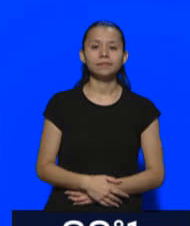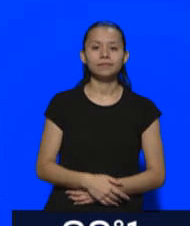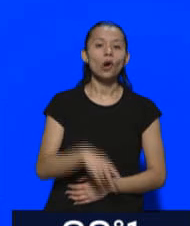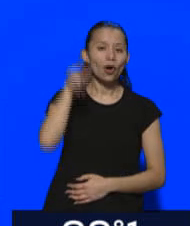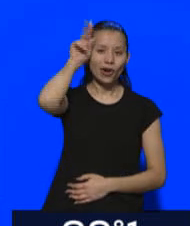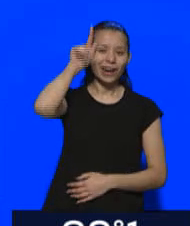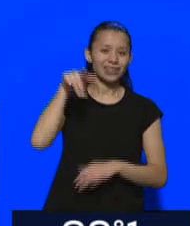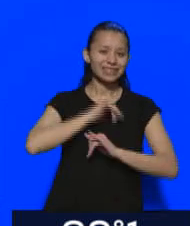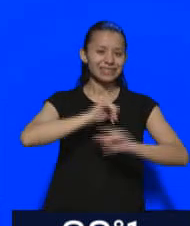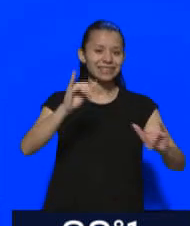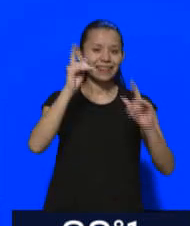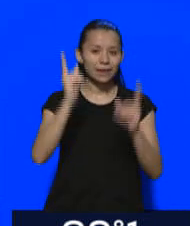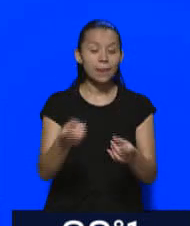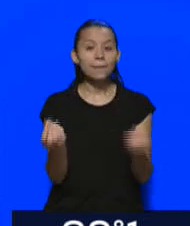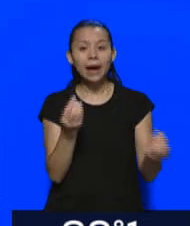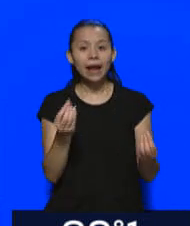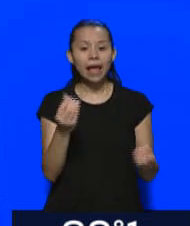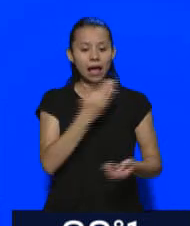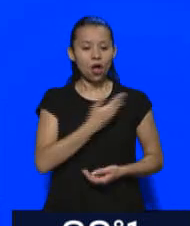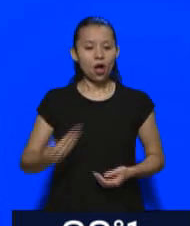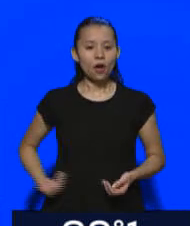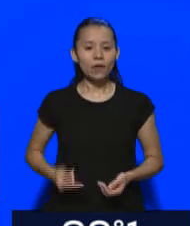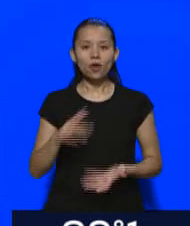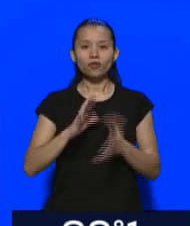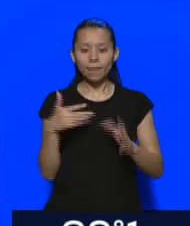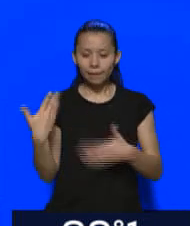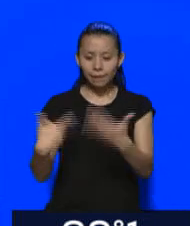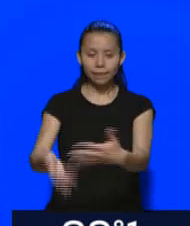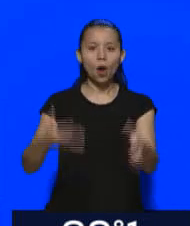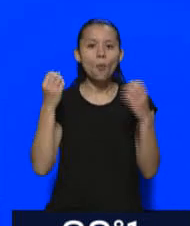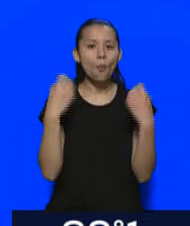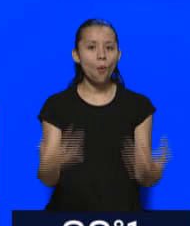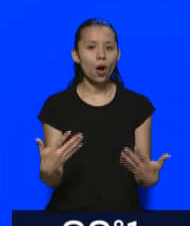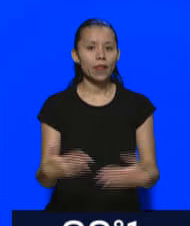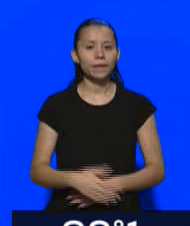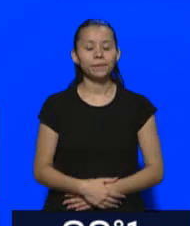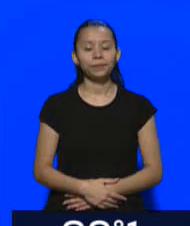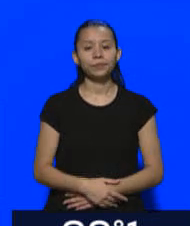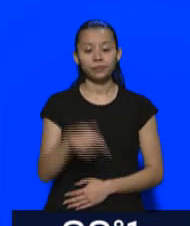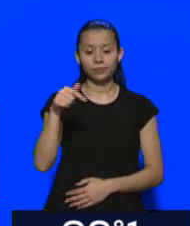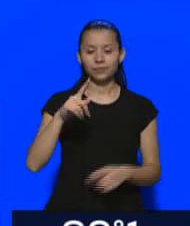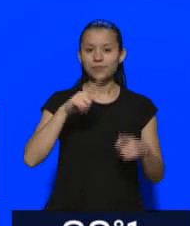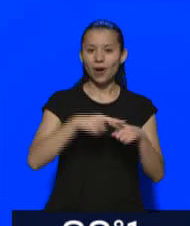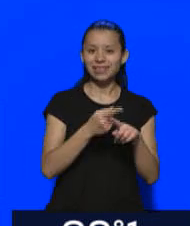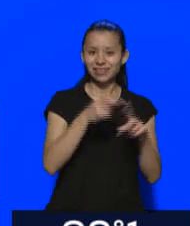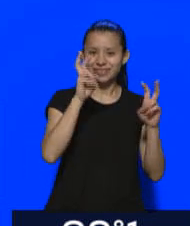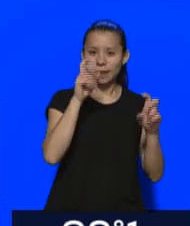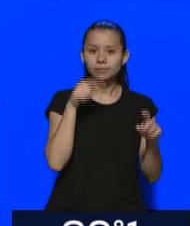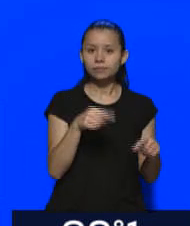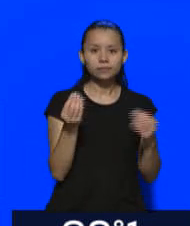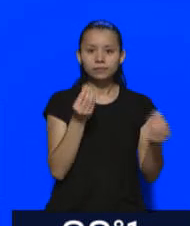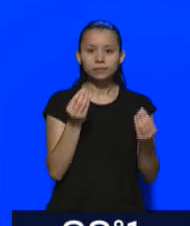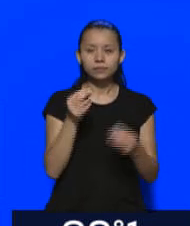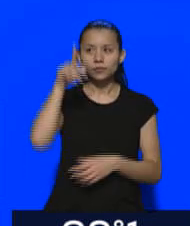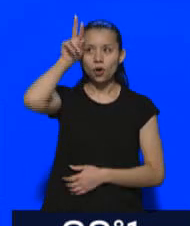para hacer un Estado un poquito más ágil. Vamos rapidito, acá una parte política donde Cornejo explica qué es lo que